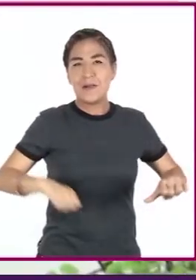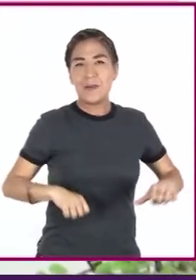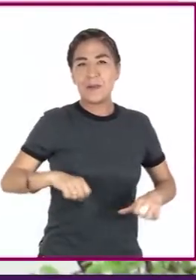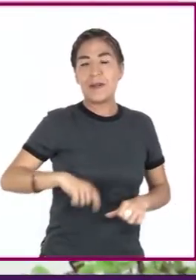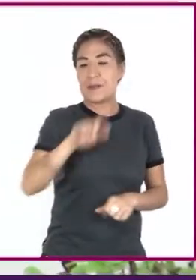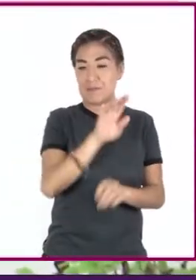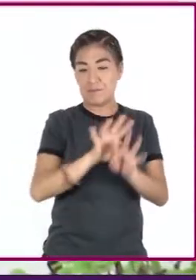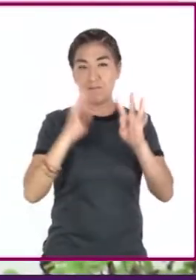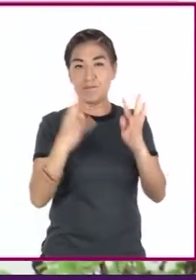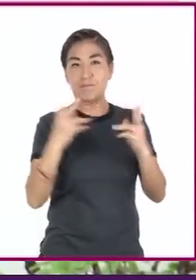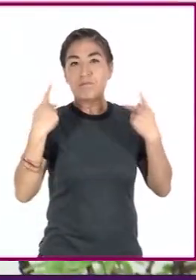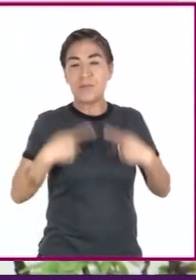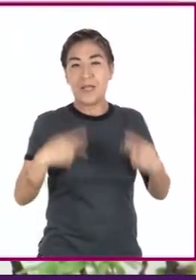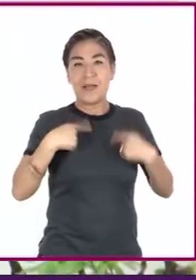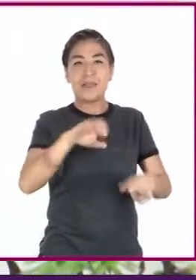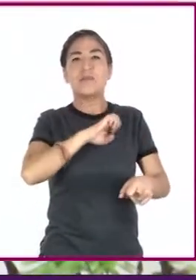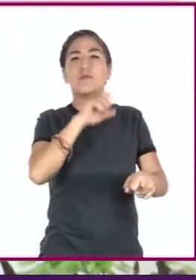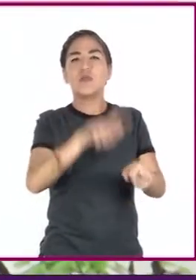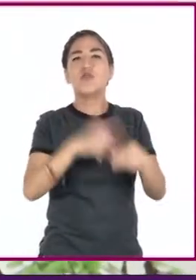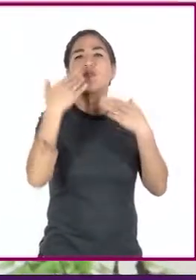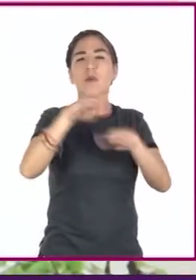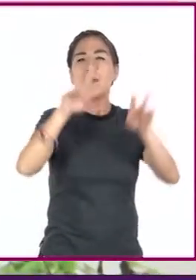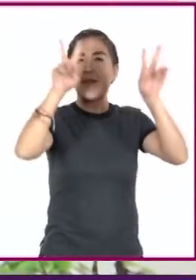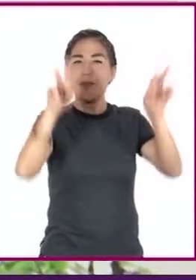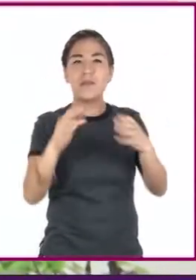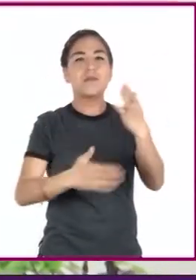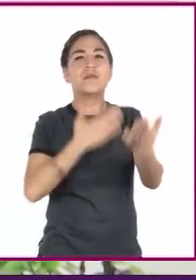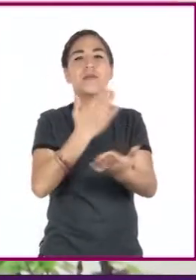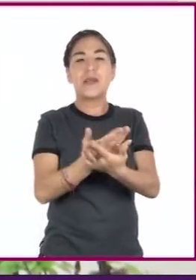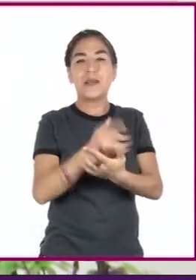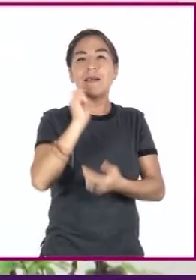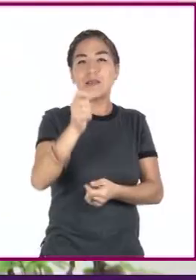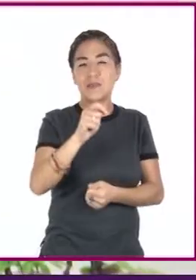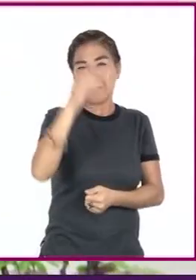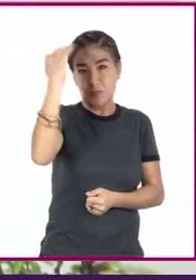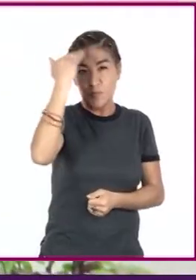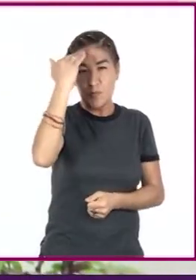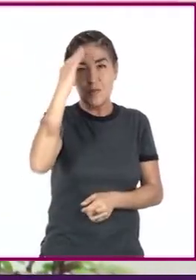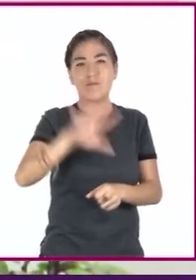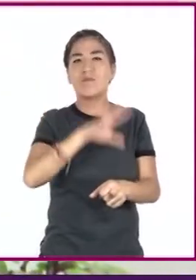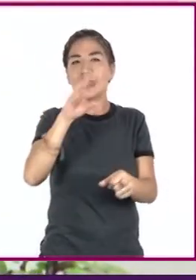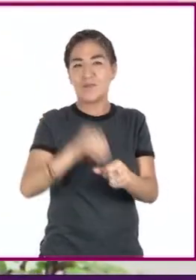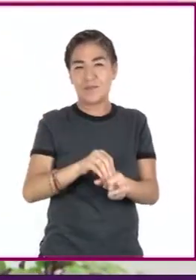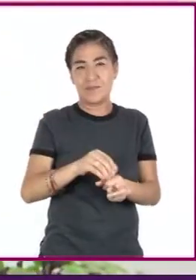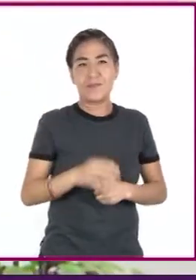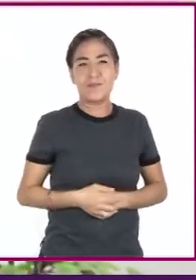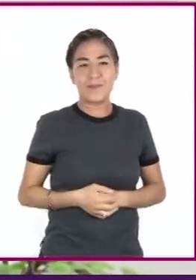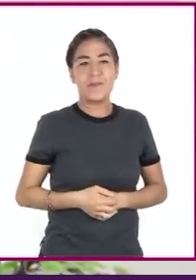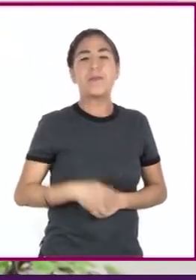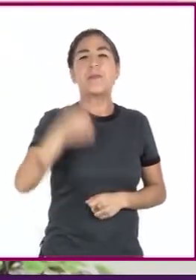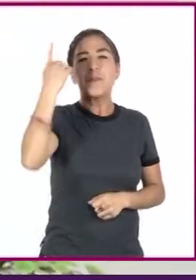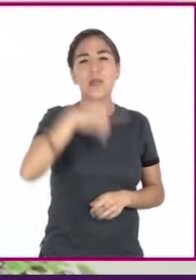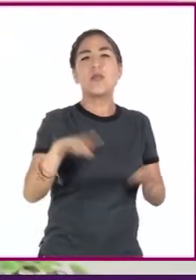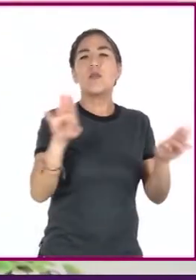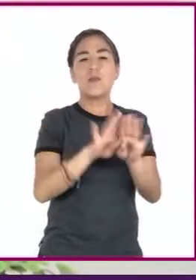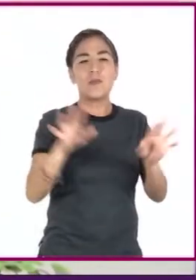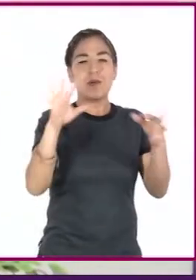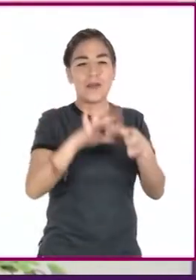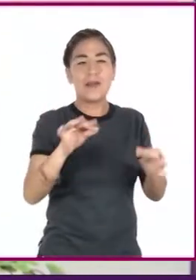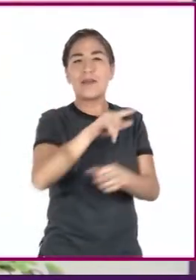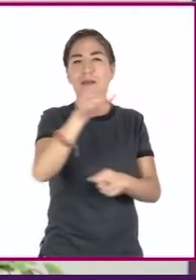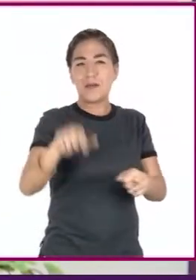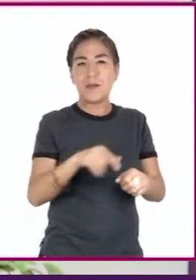grupo de especialistas trata un tema propuesto a partir de los conocimientos que tienen de él. Para tener una visión más